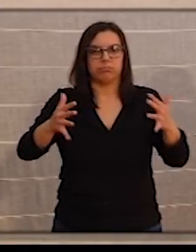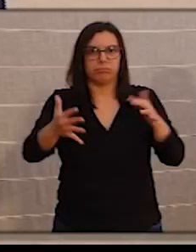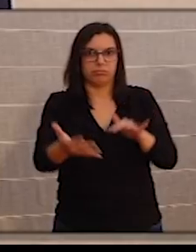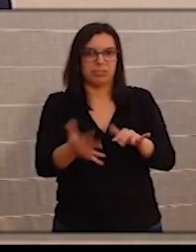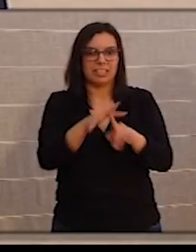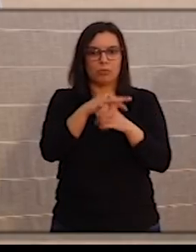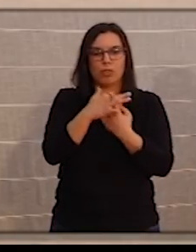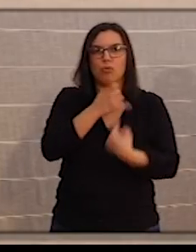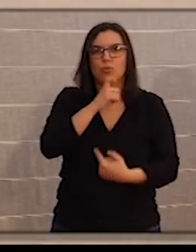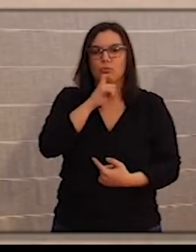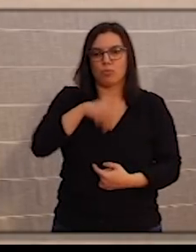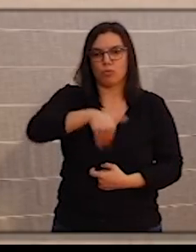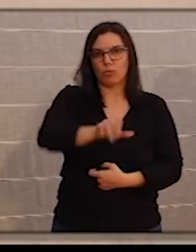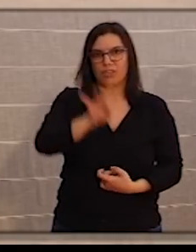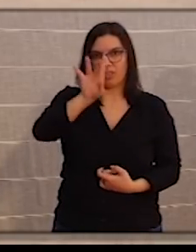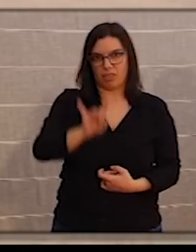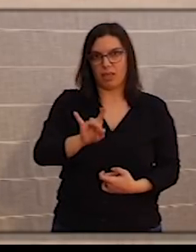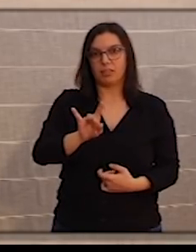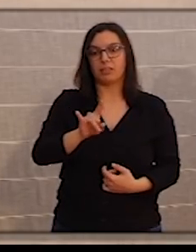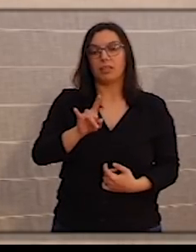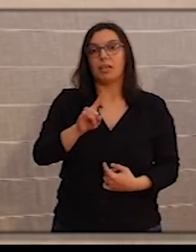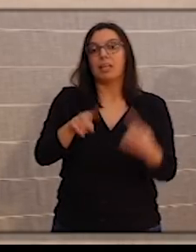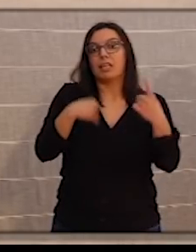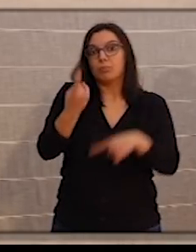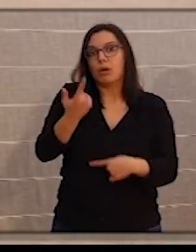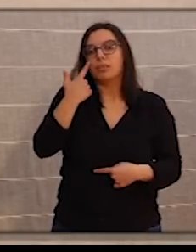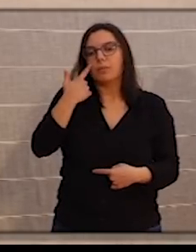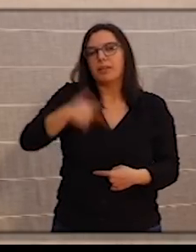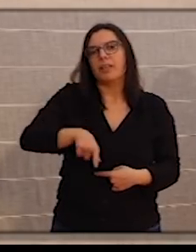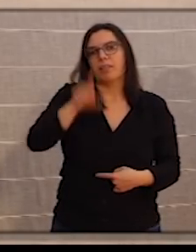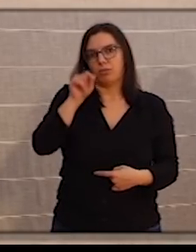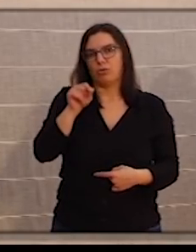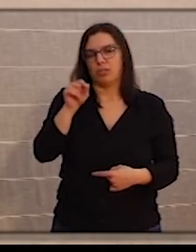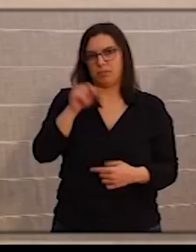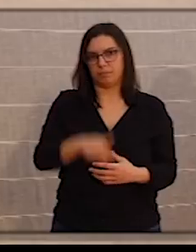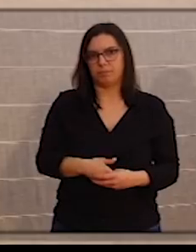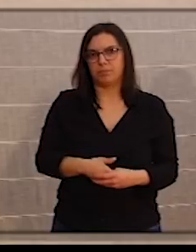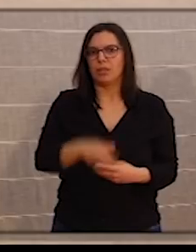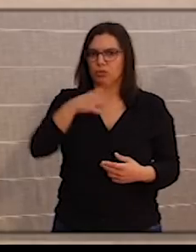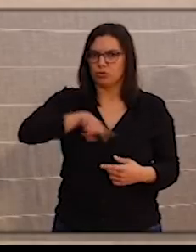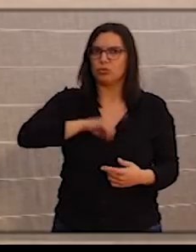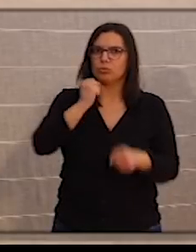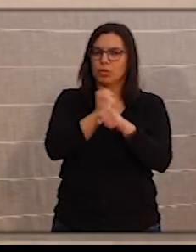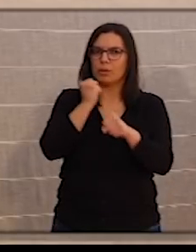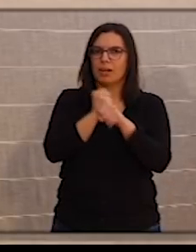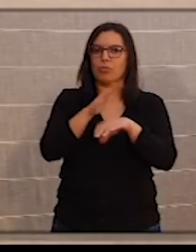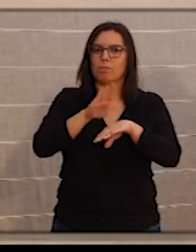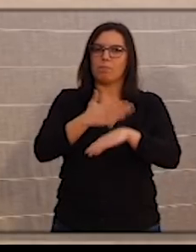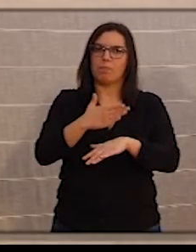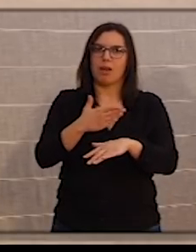acontecimientos a lo largo de estos 15 días. Y a partir de ahí ya tomaremos medidas. Estamos trabajando para